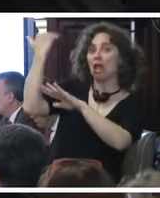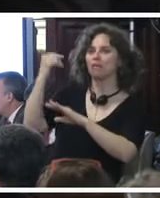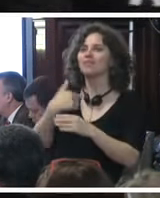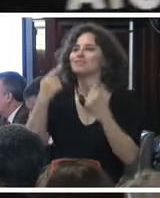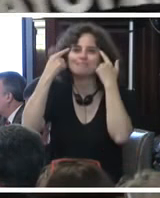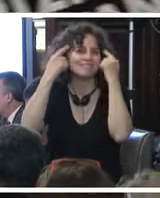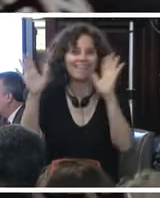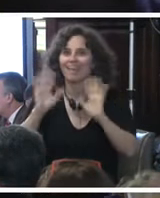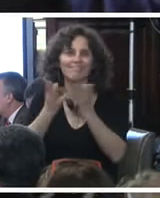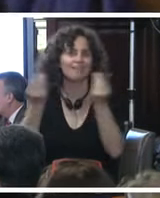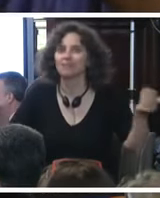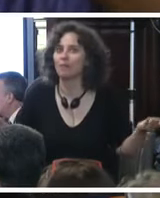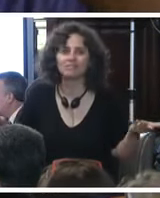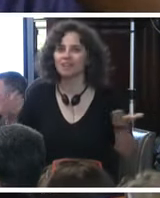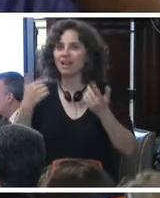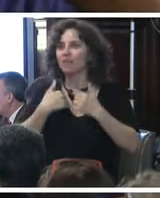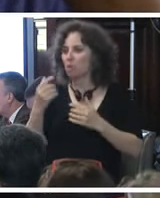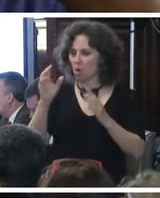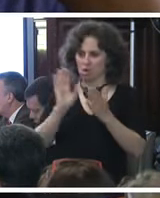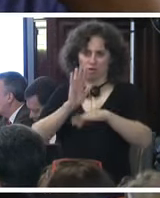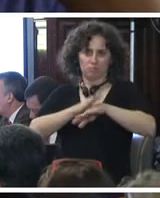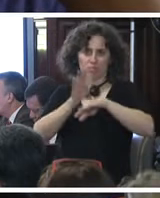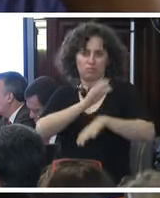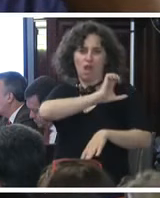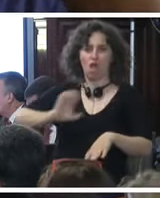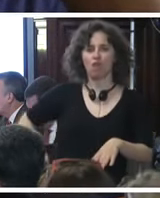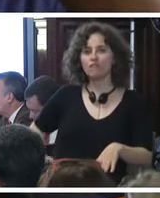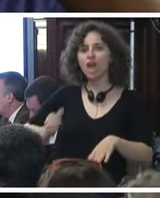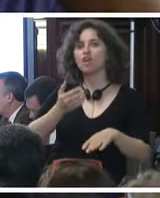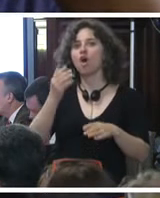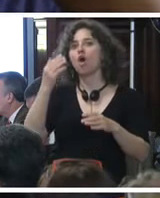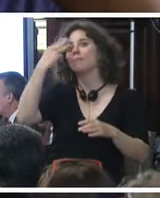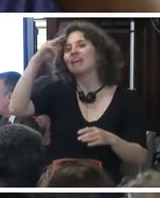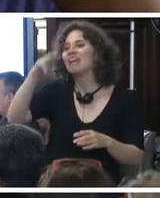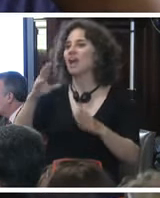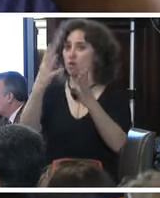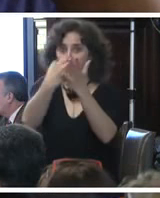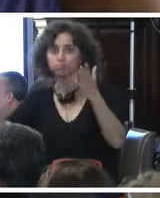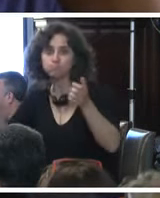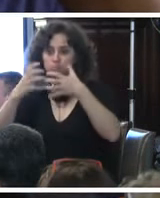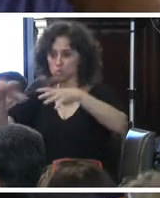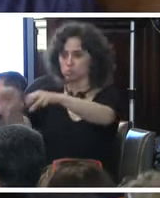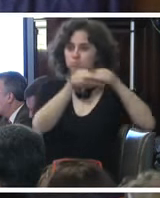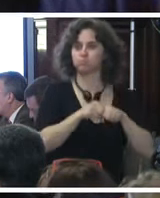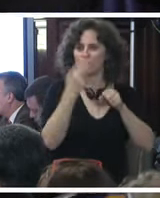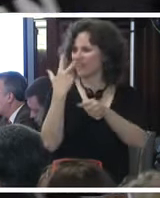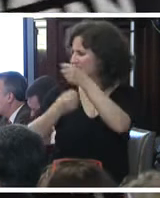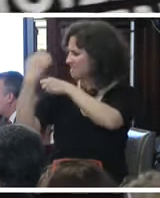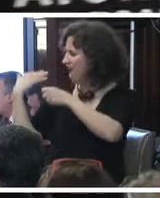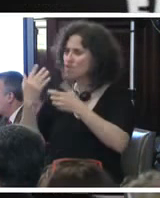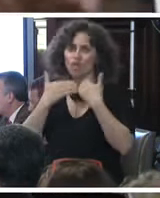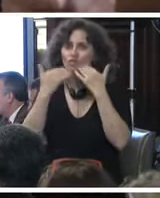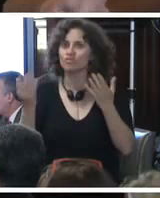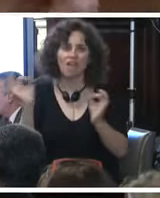que esto pasaría por elementos del gobierno mexicano. Fueron privados de su libertad. A tres años no existe justificación